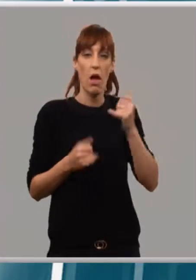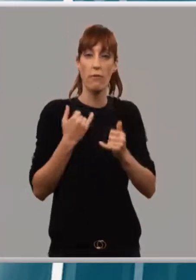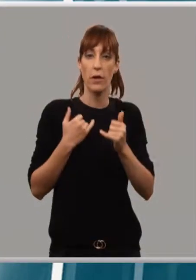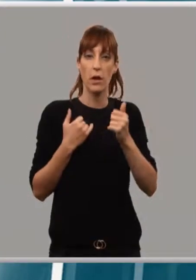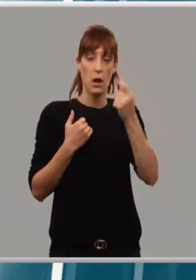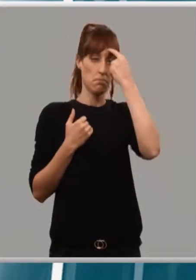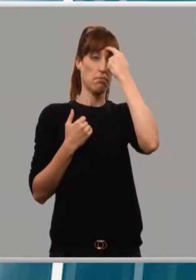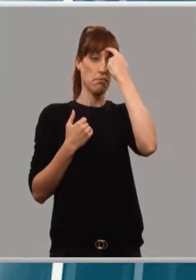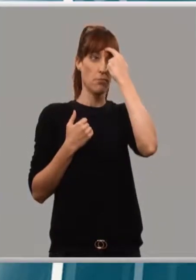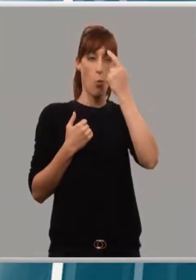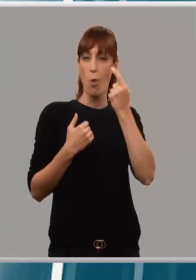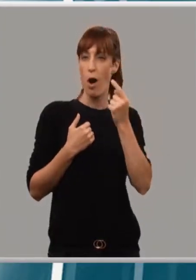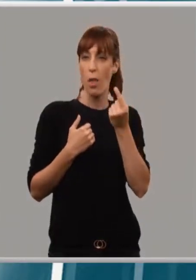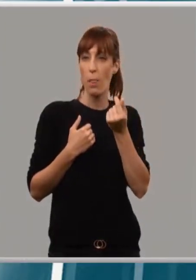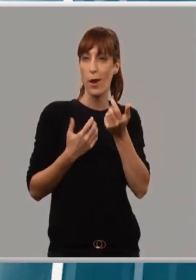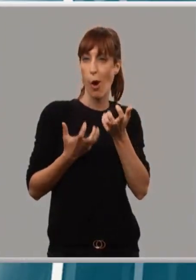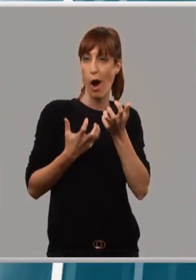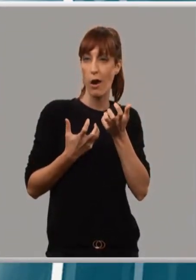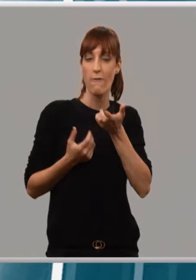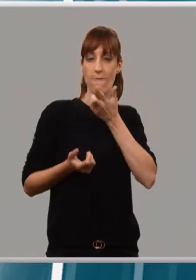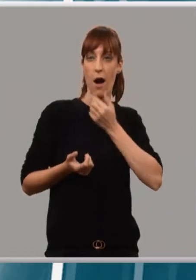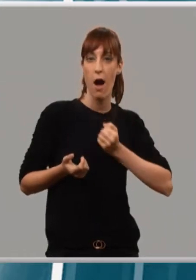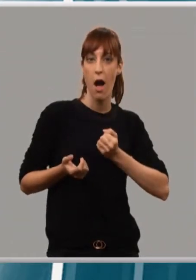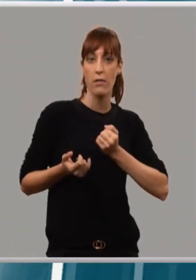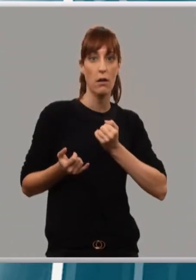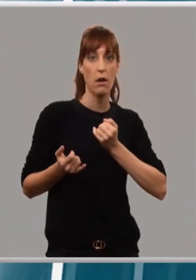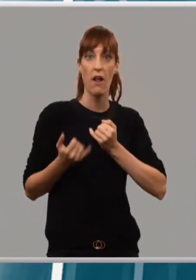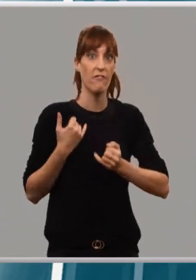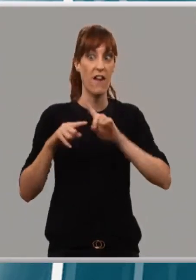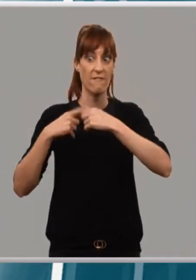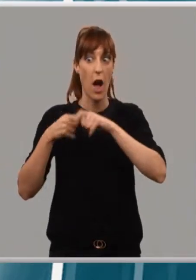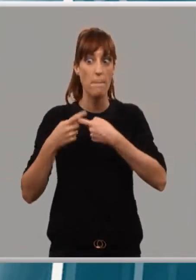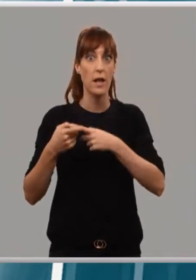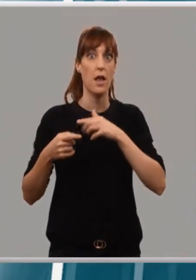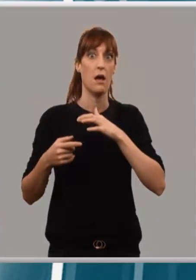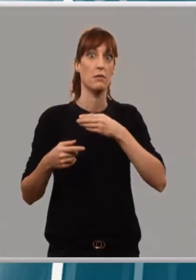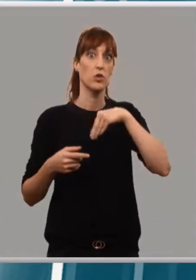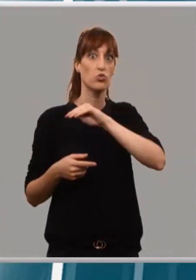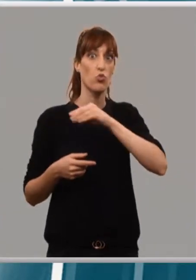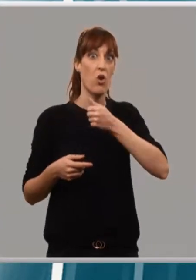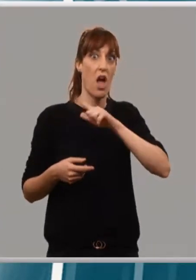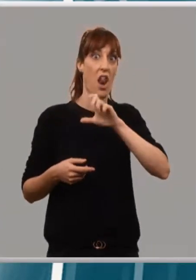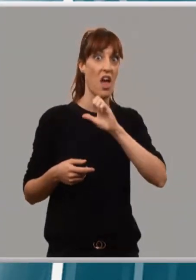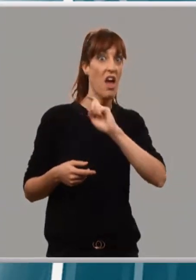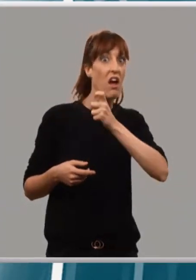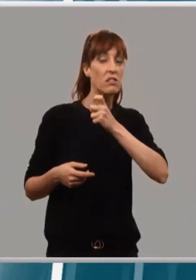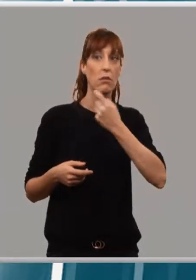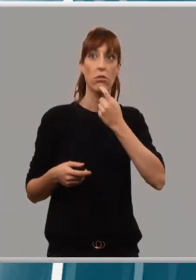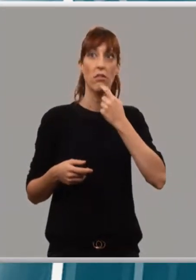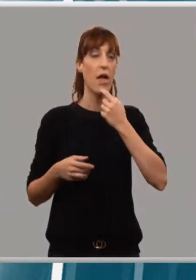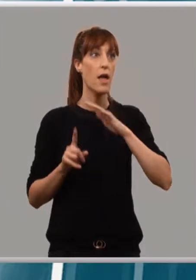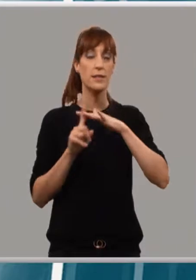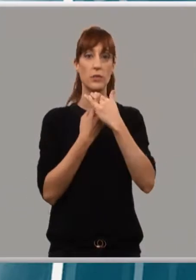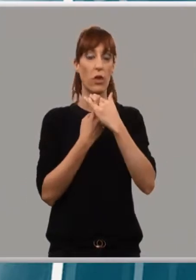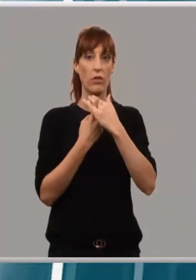de esa forma. Así empezó el infierno de Álex y su familia. El momento más duro es cuando me